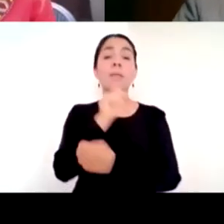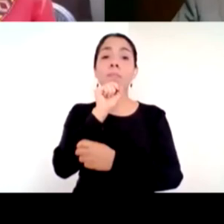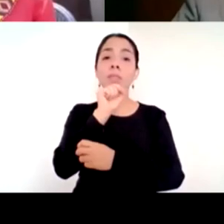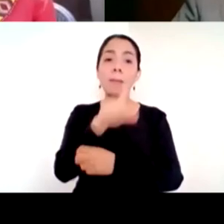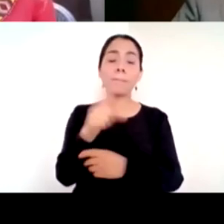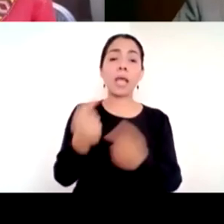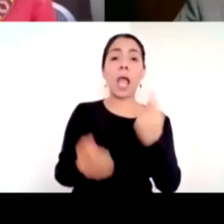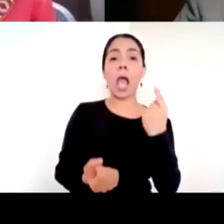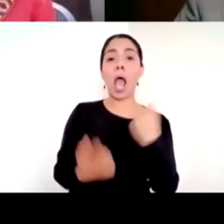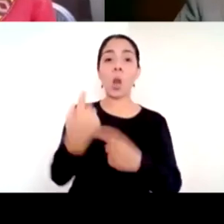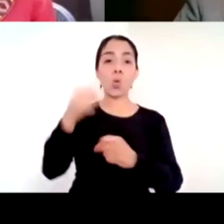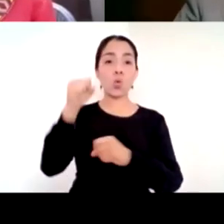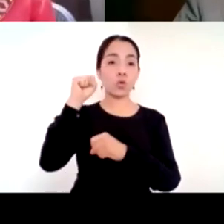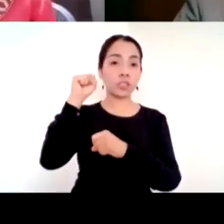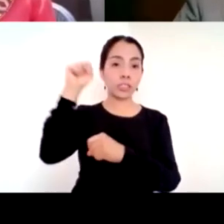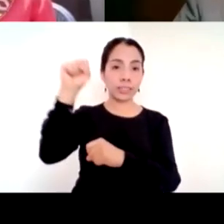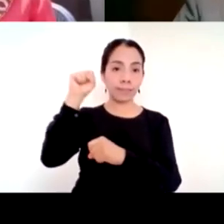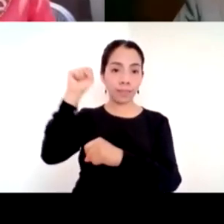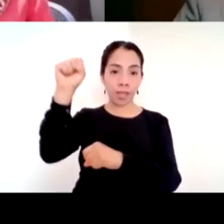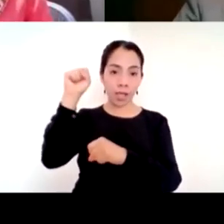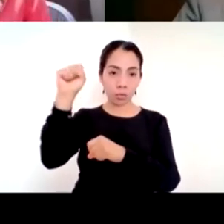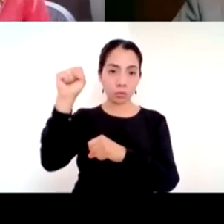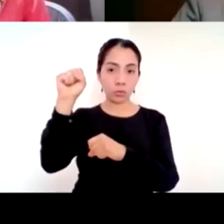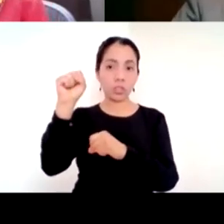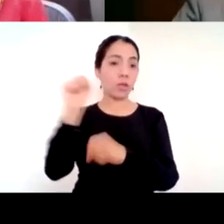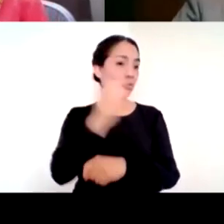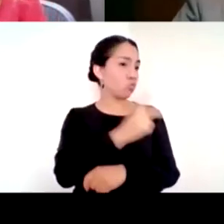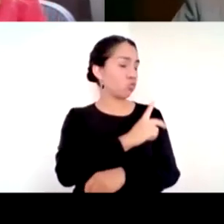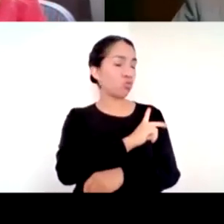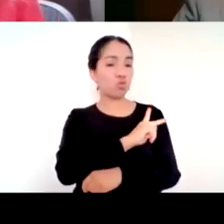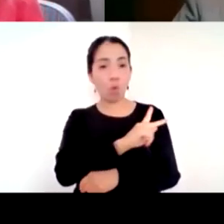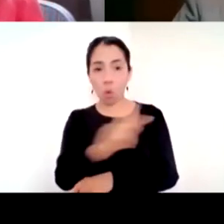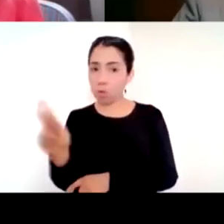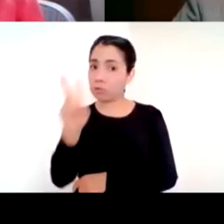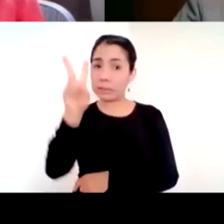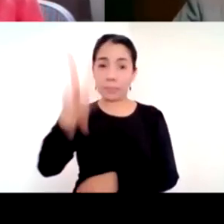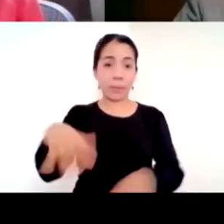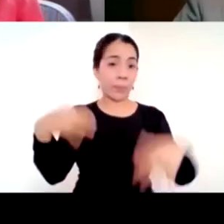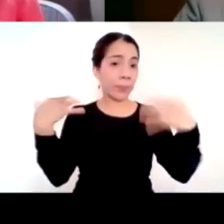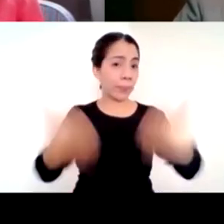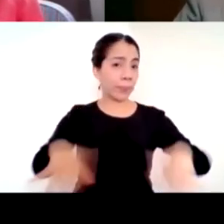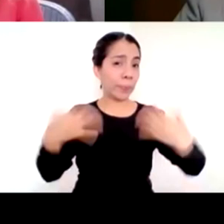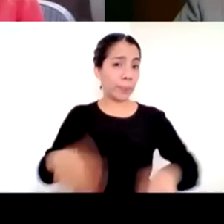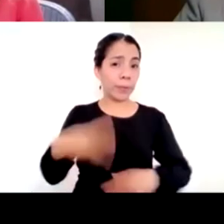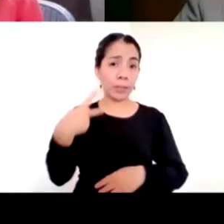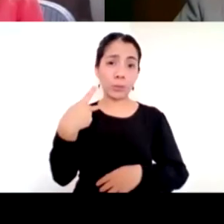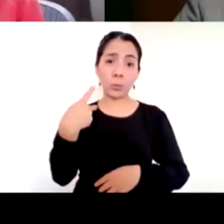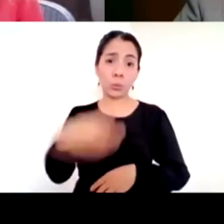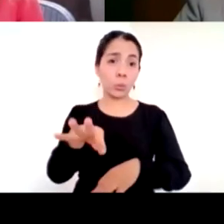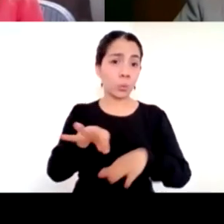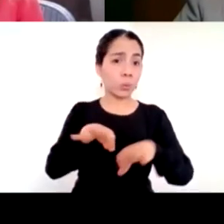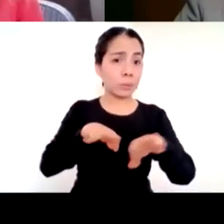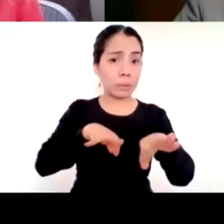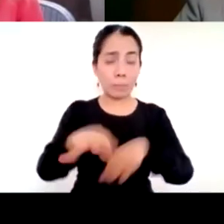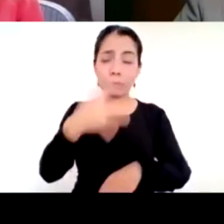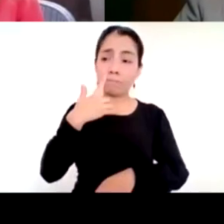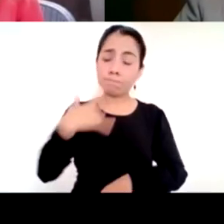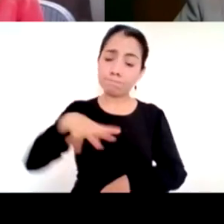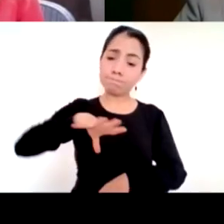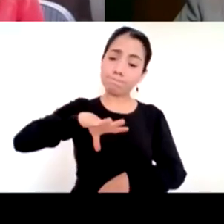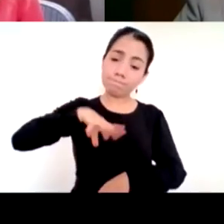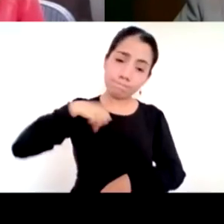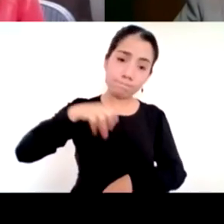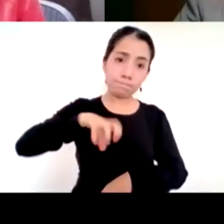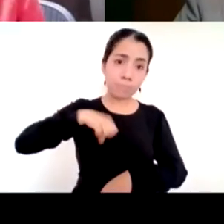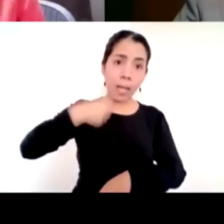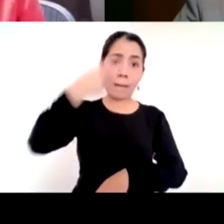la preferencia política, todos se rifaron en serio y todos se comprometieron para un proyecto educativo